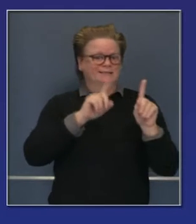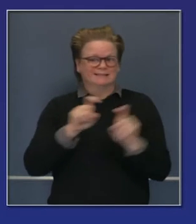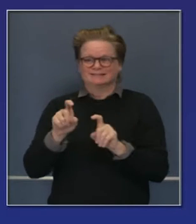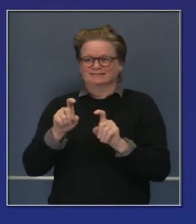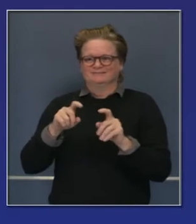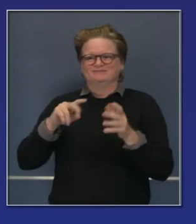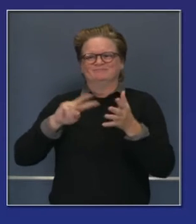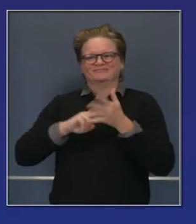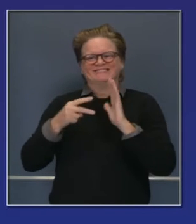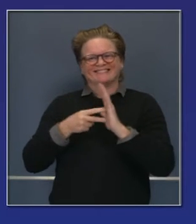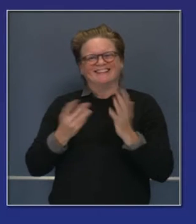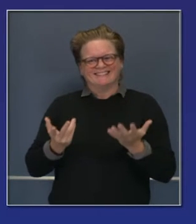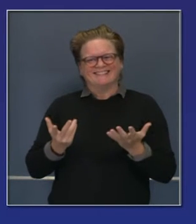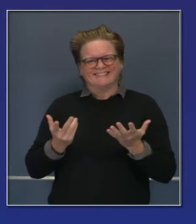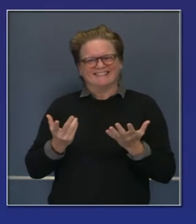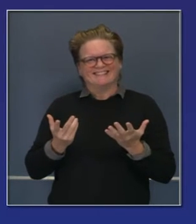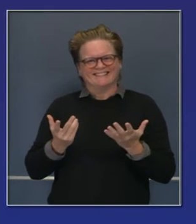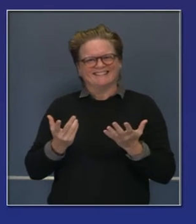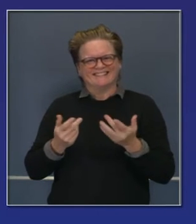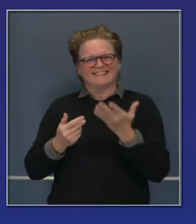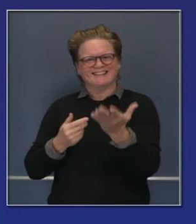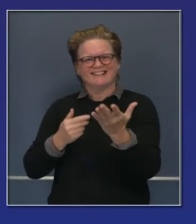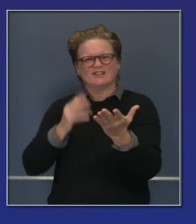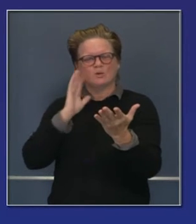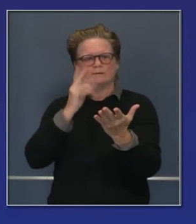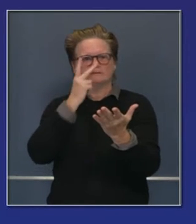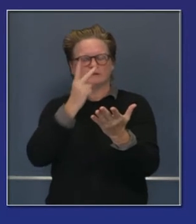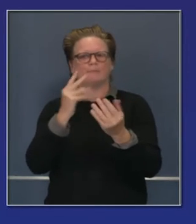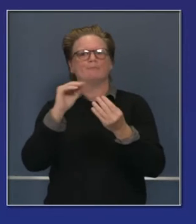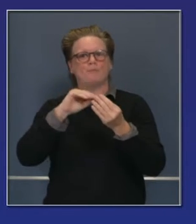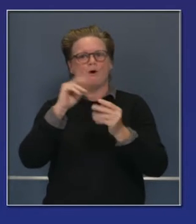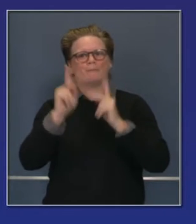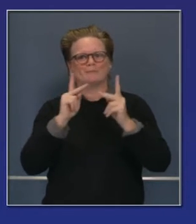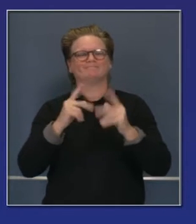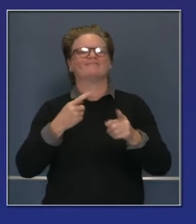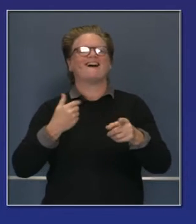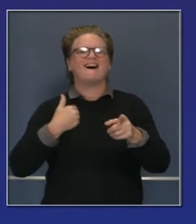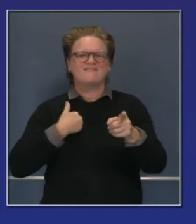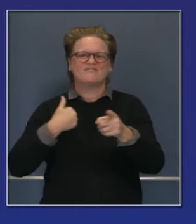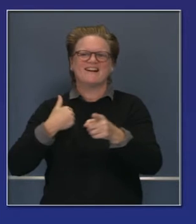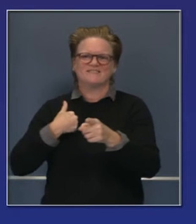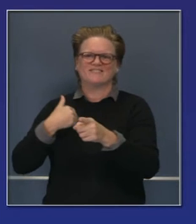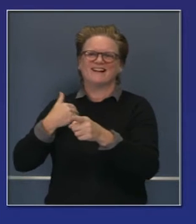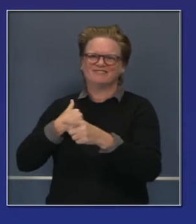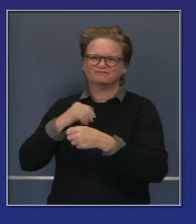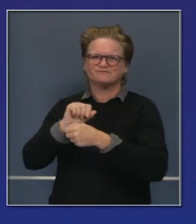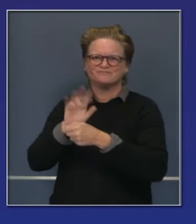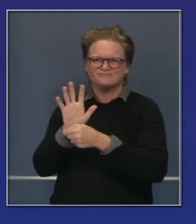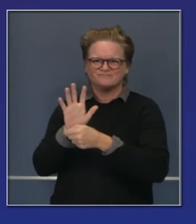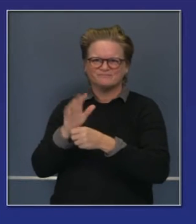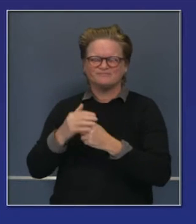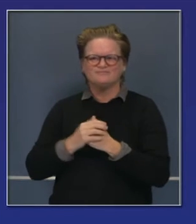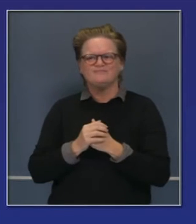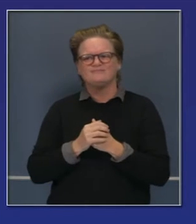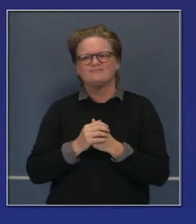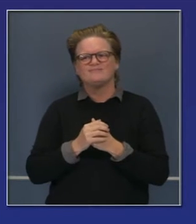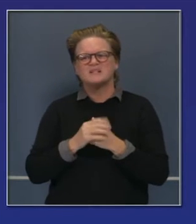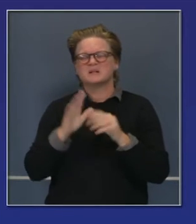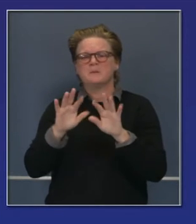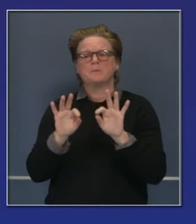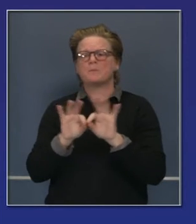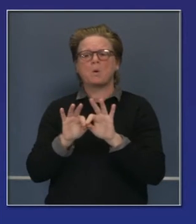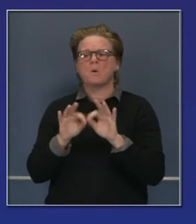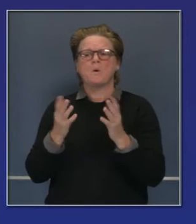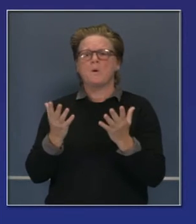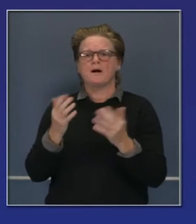ver más casos. Pero el índice de positividad es el que estamos rastreando con mucho cuidado. El porcentaje de personas